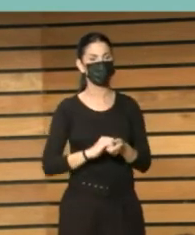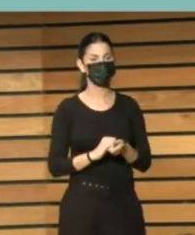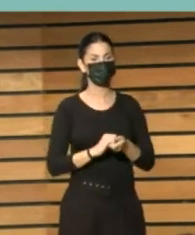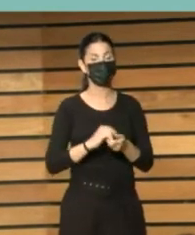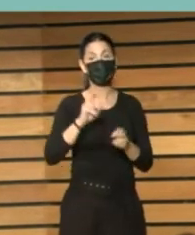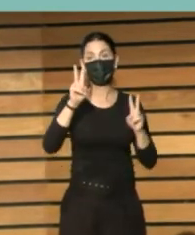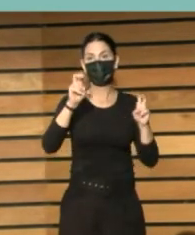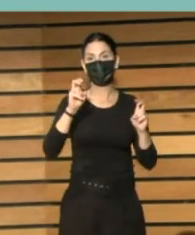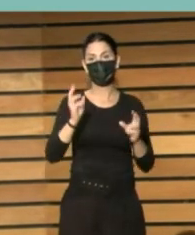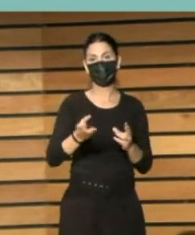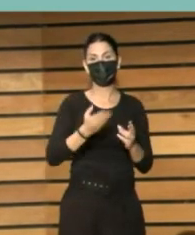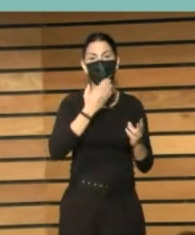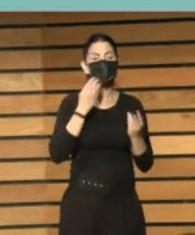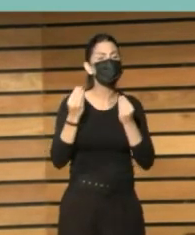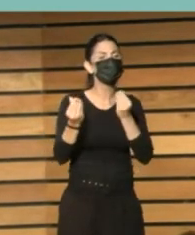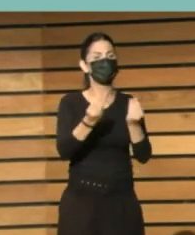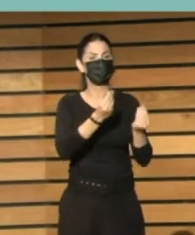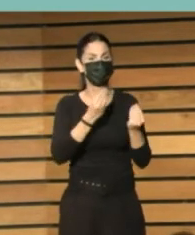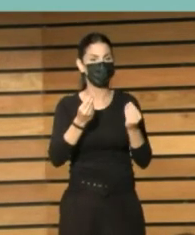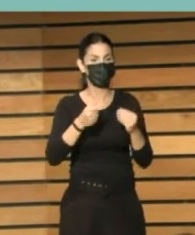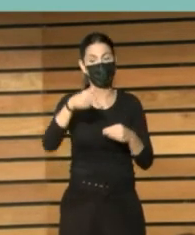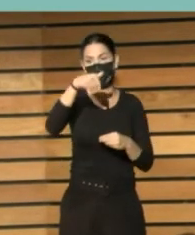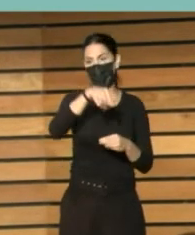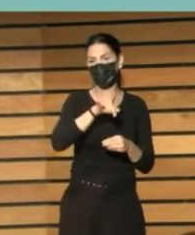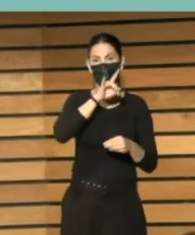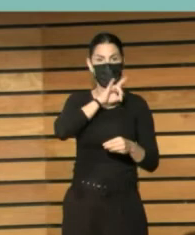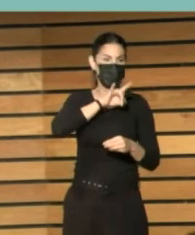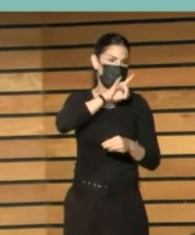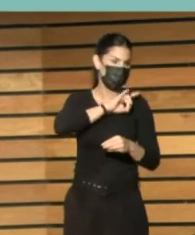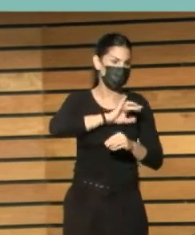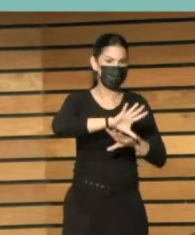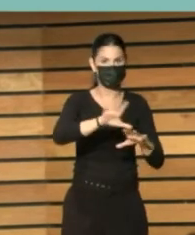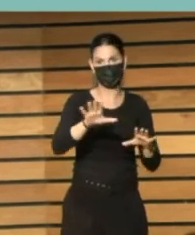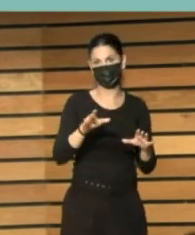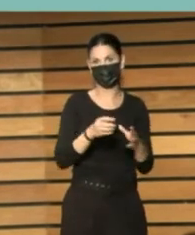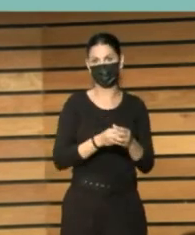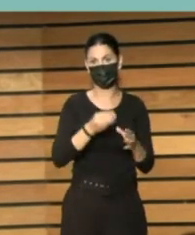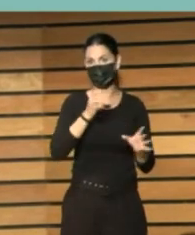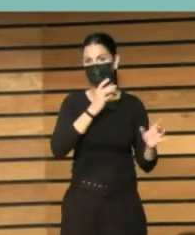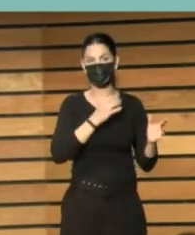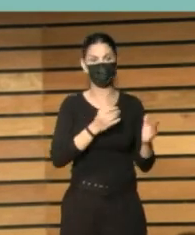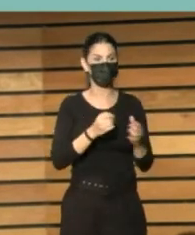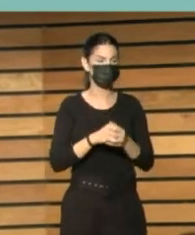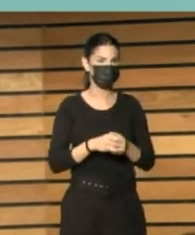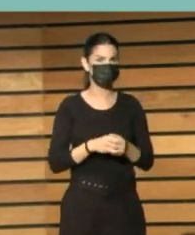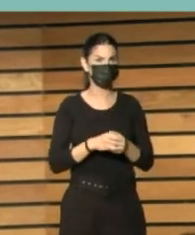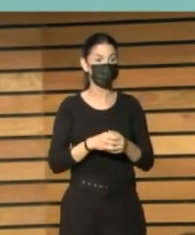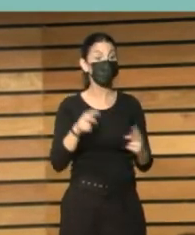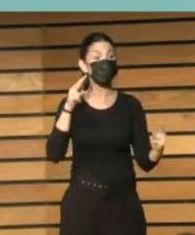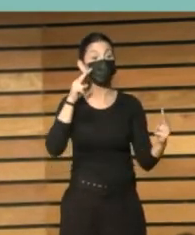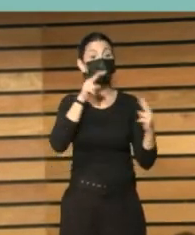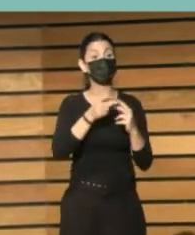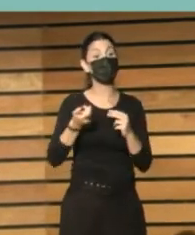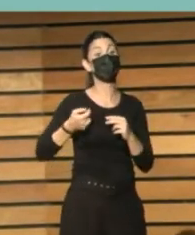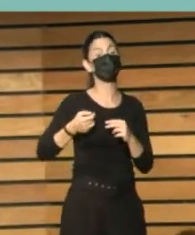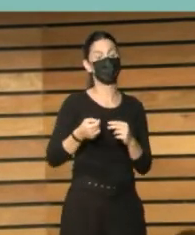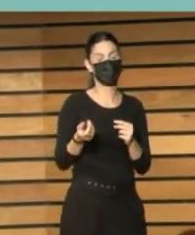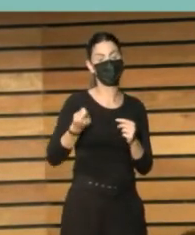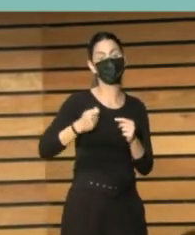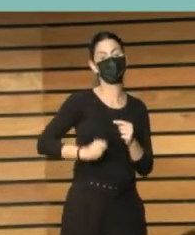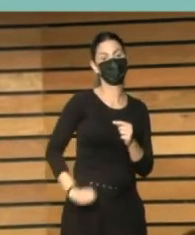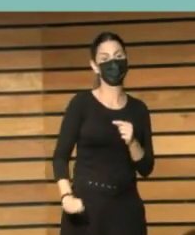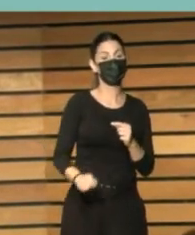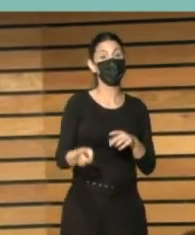sabores. Aquí no digo más, porque todavía tenéis el regusto de la gastronomía canaria. Una mirada profesional, en la que hemos